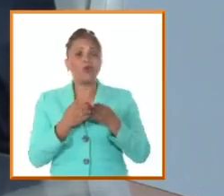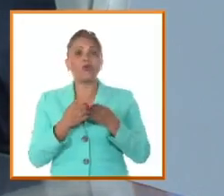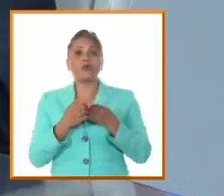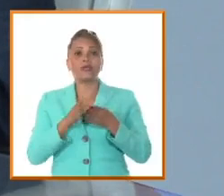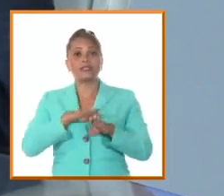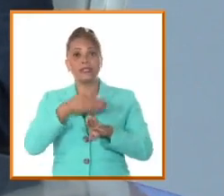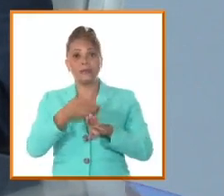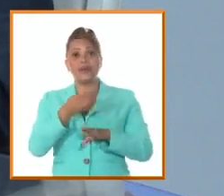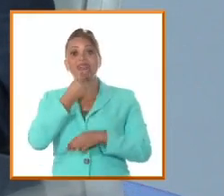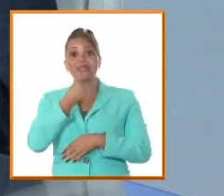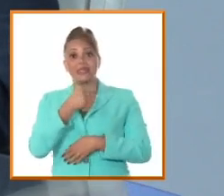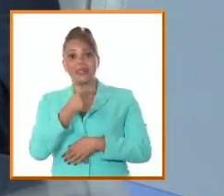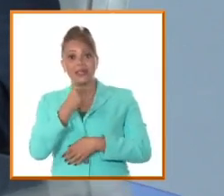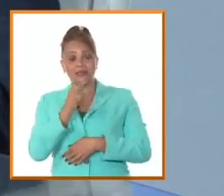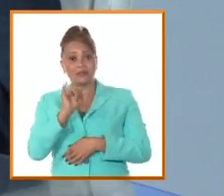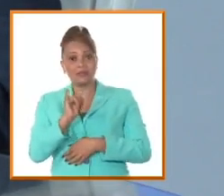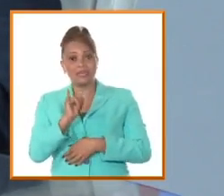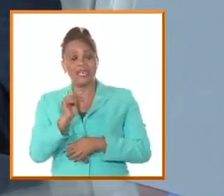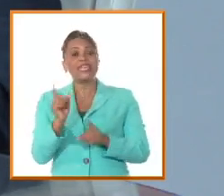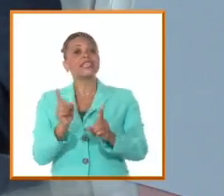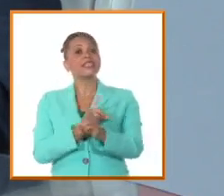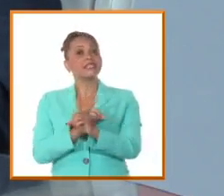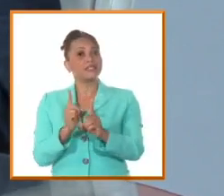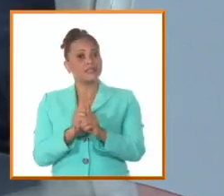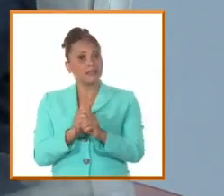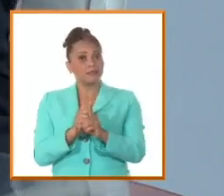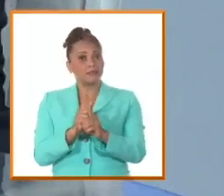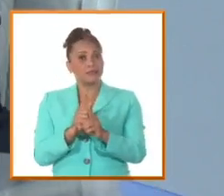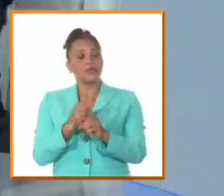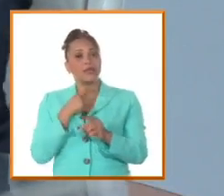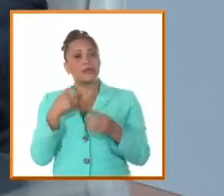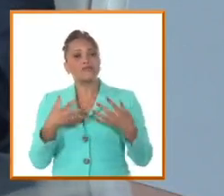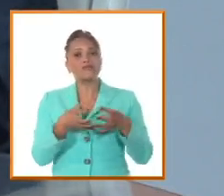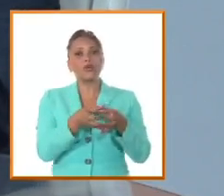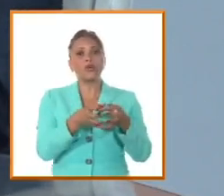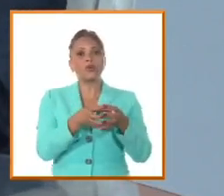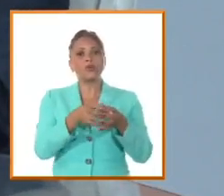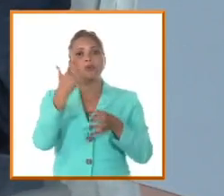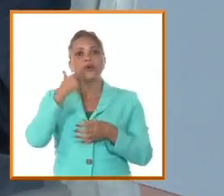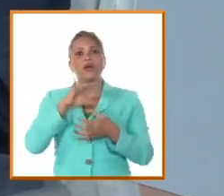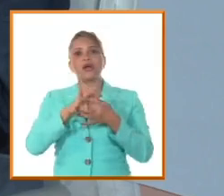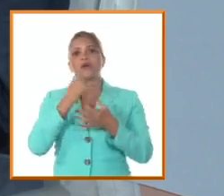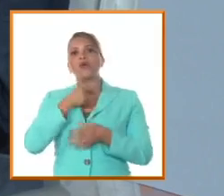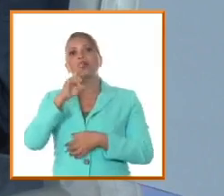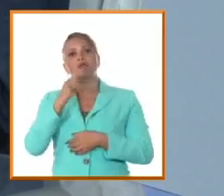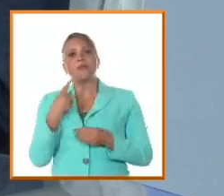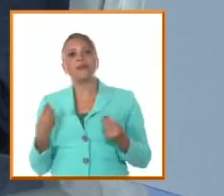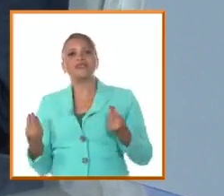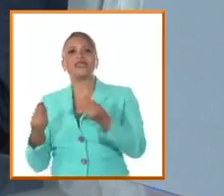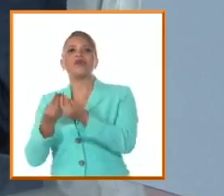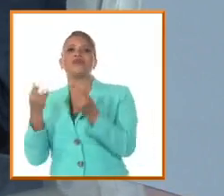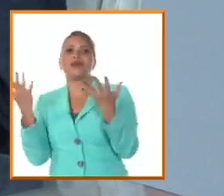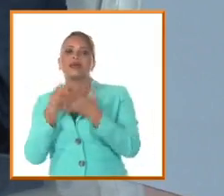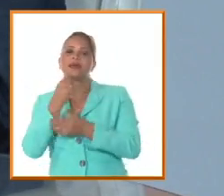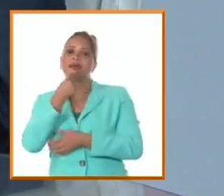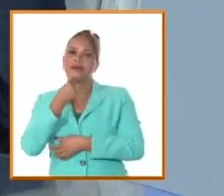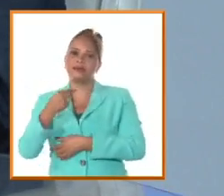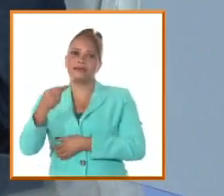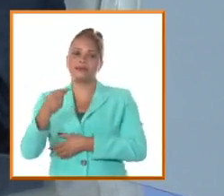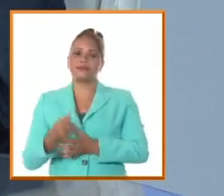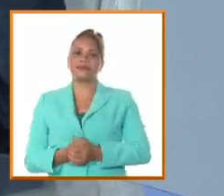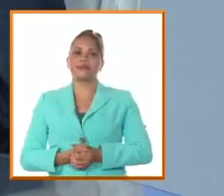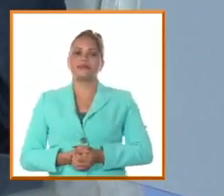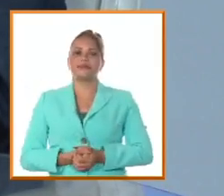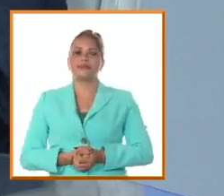Ignacio Mora que era el gran discípulo del lugareño van a estar después al lado de Agramonte en los inicios de la guerra de los 10 años